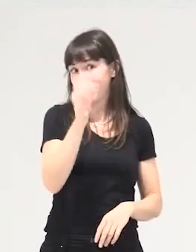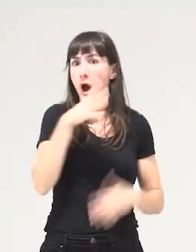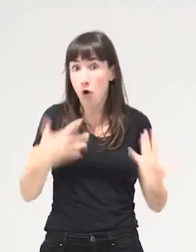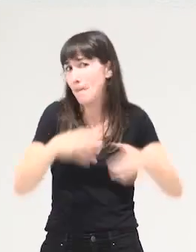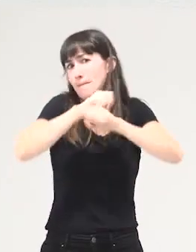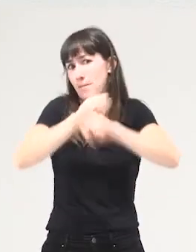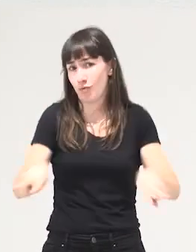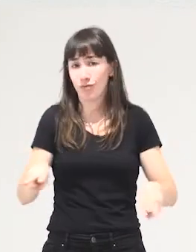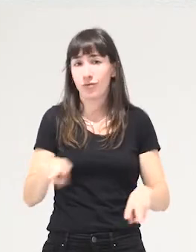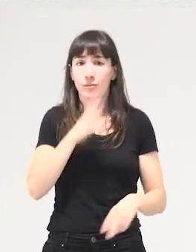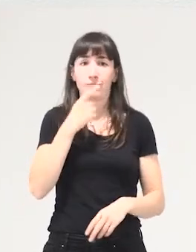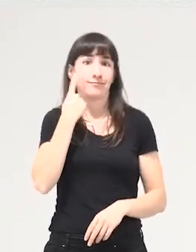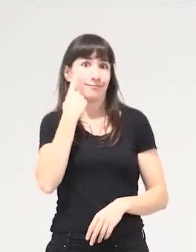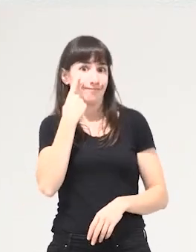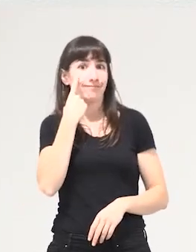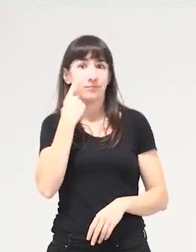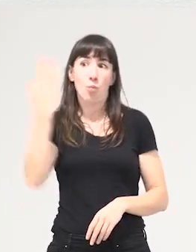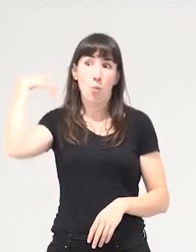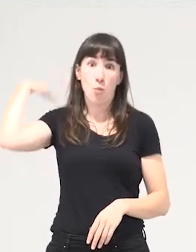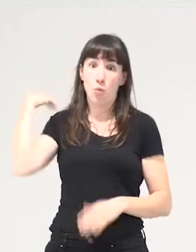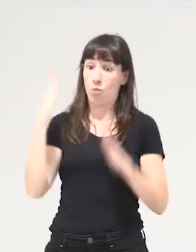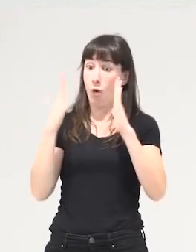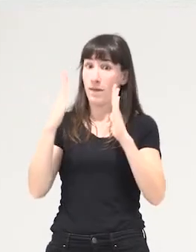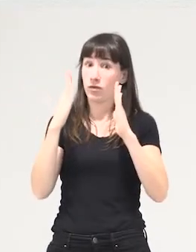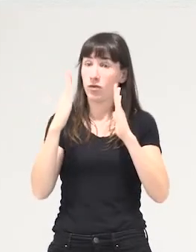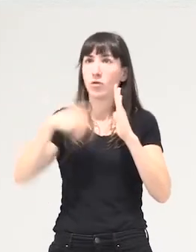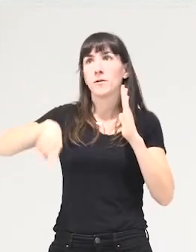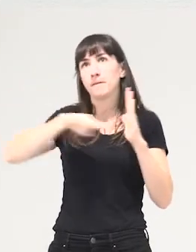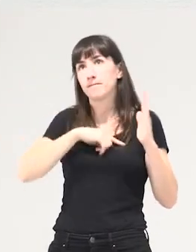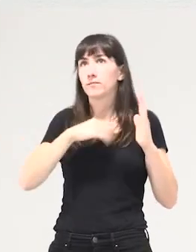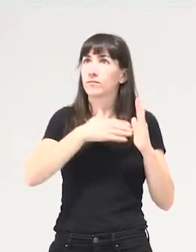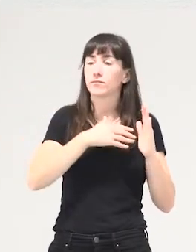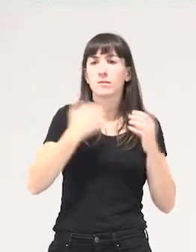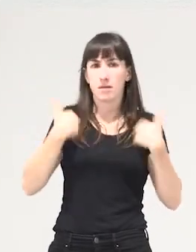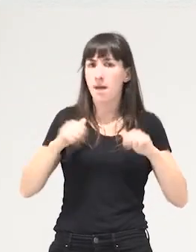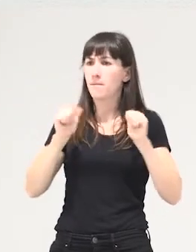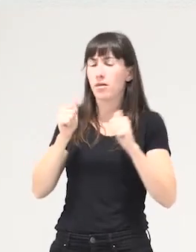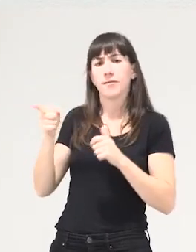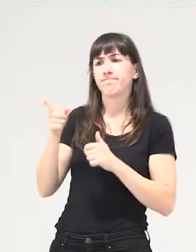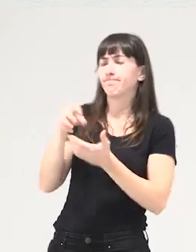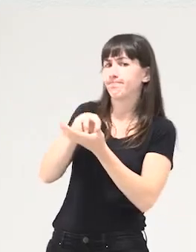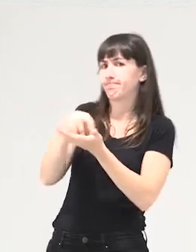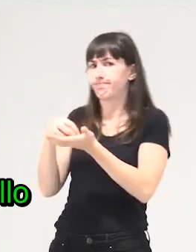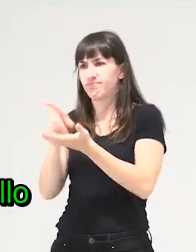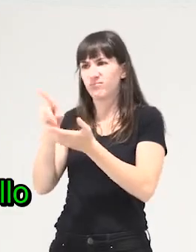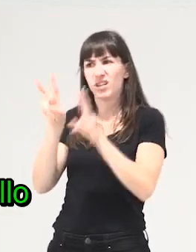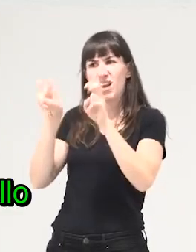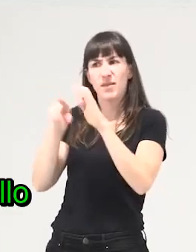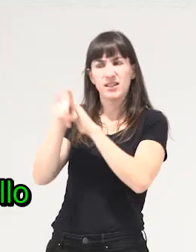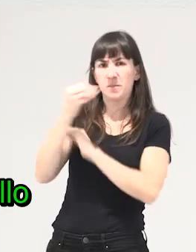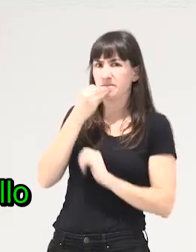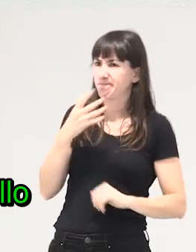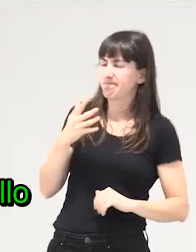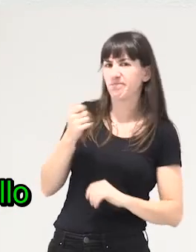es que si ya en aquel momento intentábamos poner en cuestión este modelo de desarrollo ahora lo que vemos